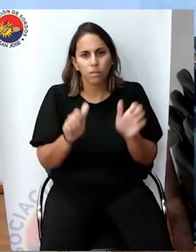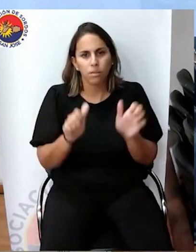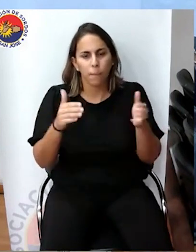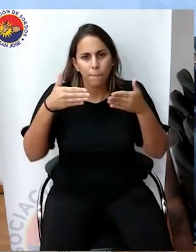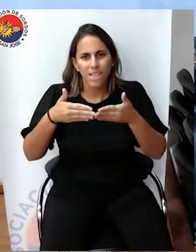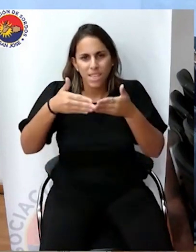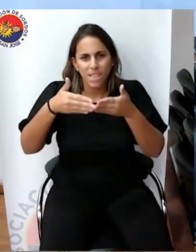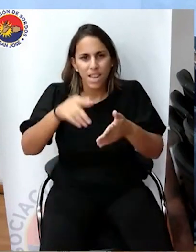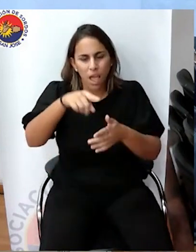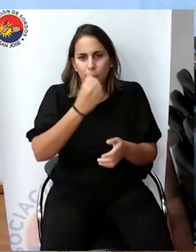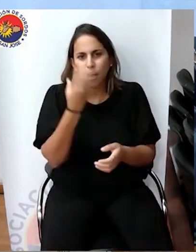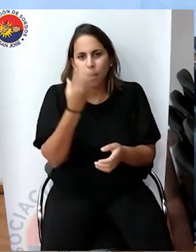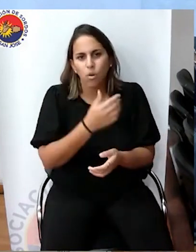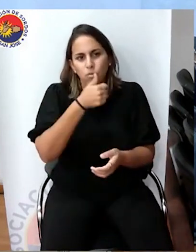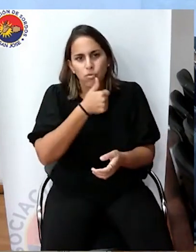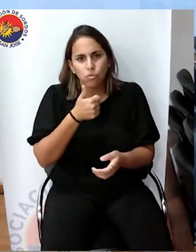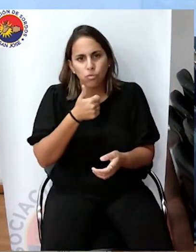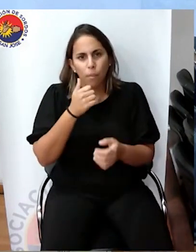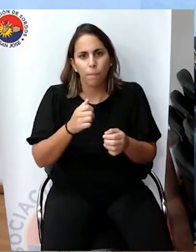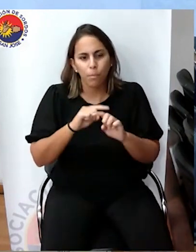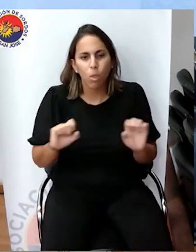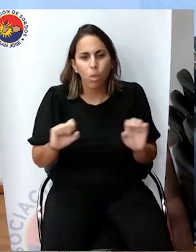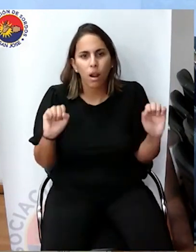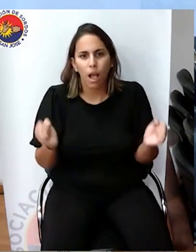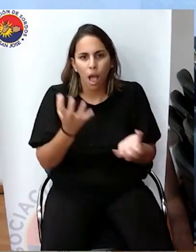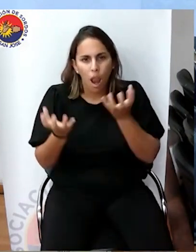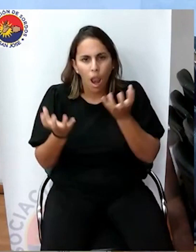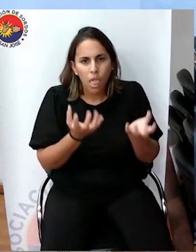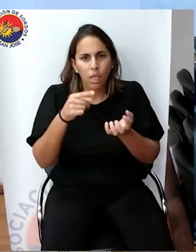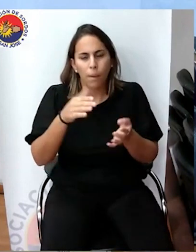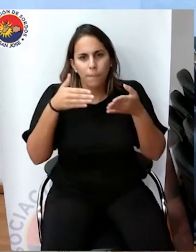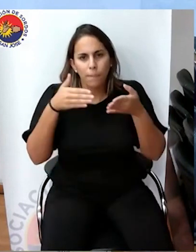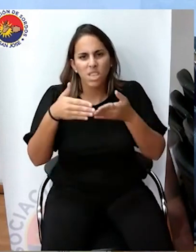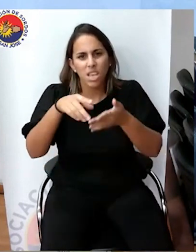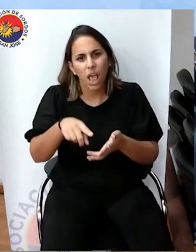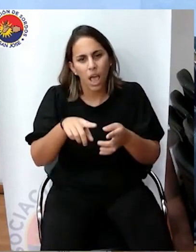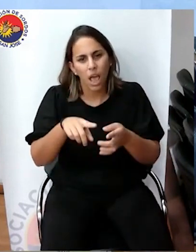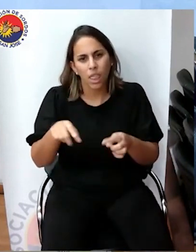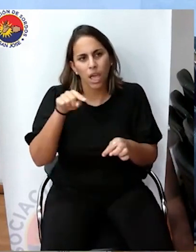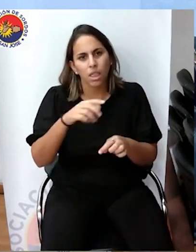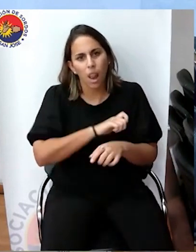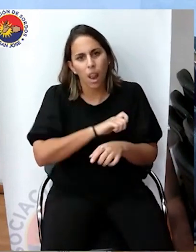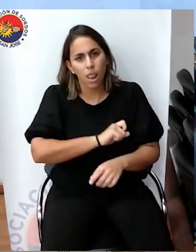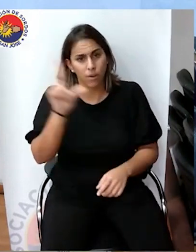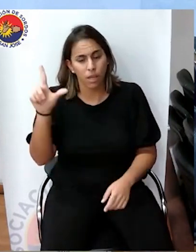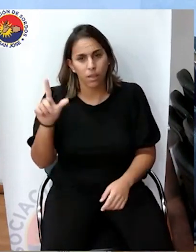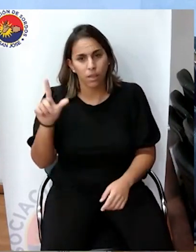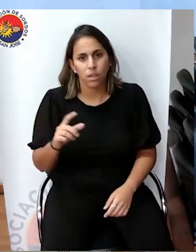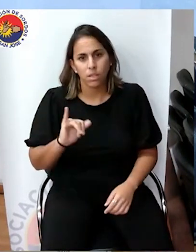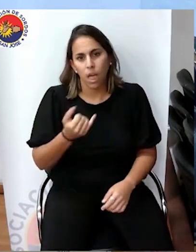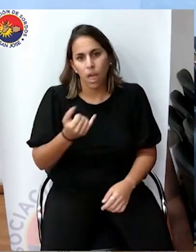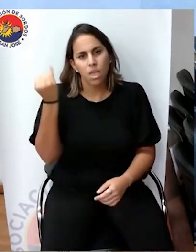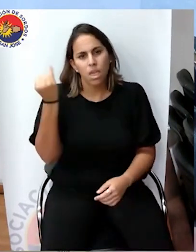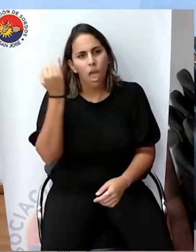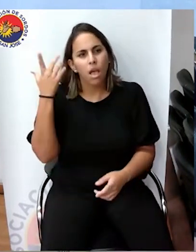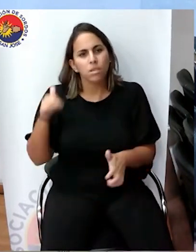puede ser el mejor cerramiento y climatización, evaluándose cuál puede ser la mejor opción para la Ciudad de Libertad. Hace unos días se